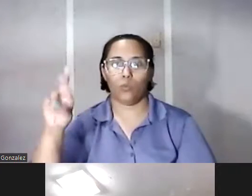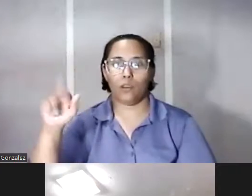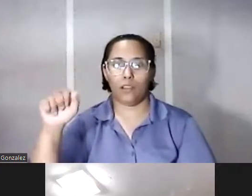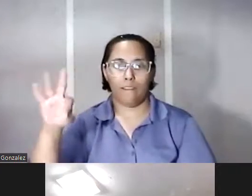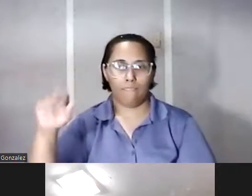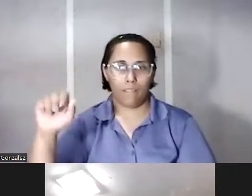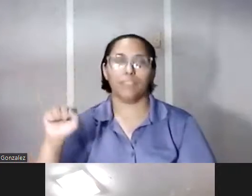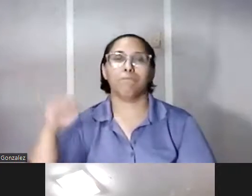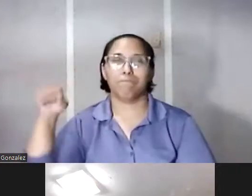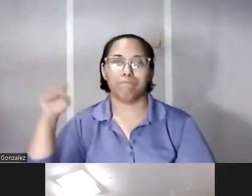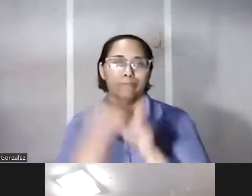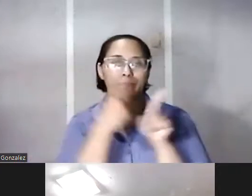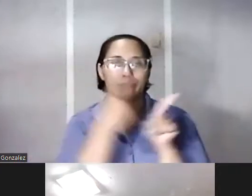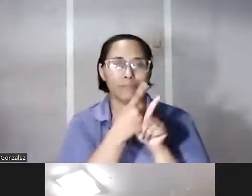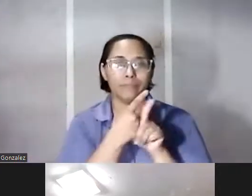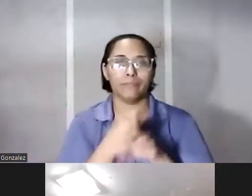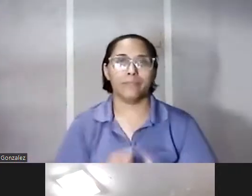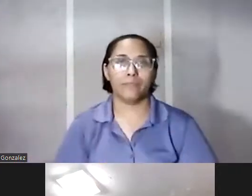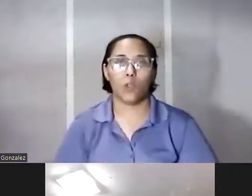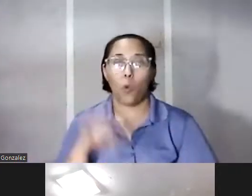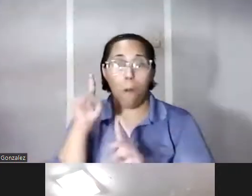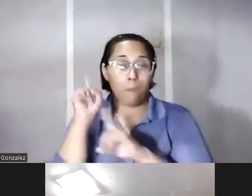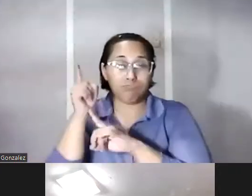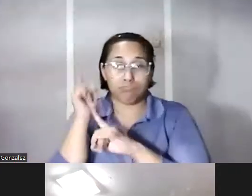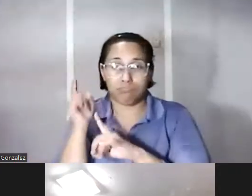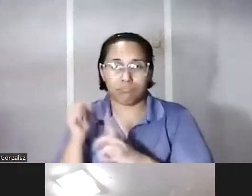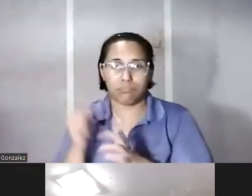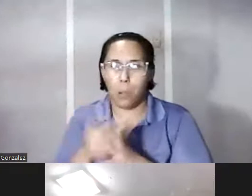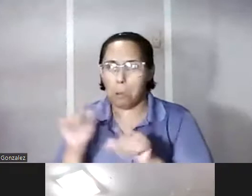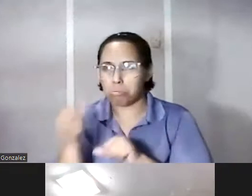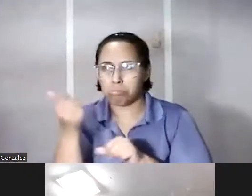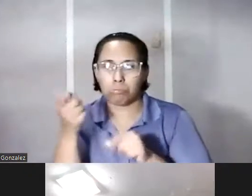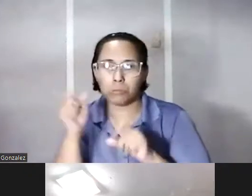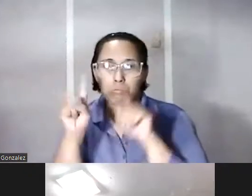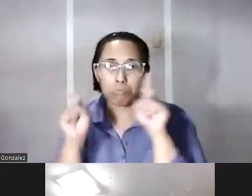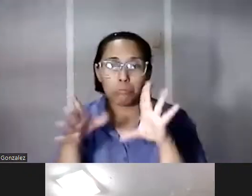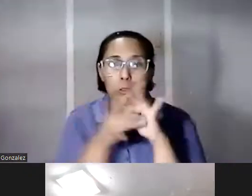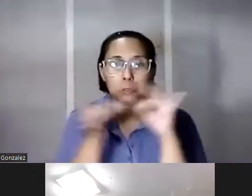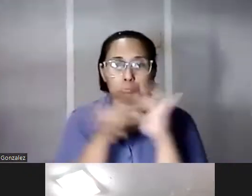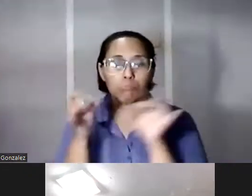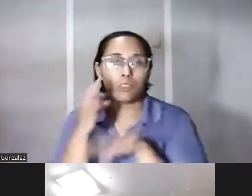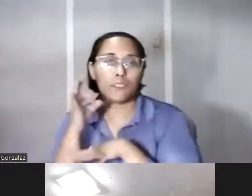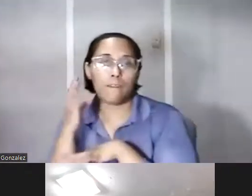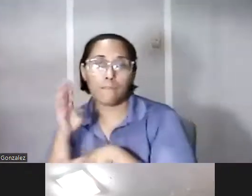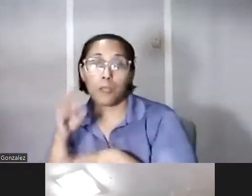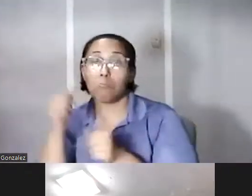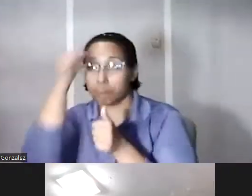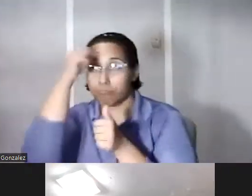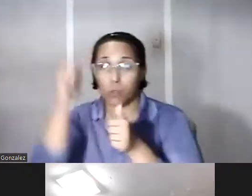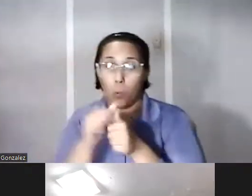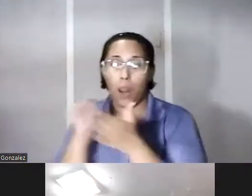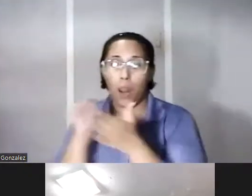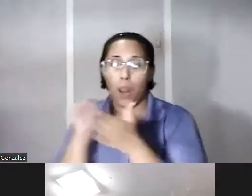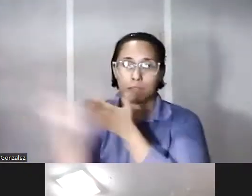así que vamos a dar un minutito más por si hay alguna otra pregunta o comentario en Facebook como les recordé la semana